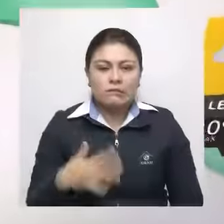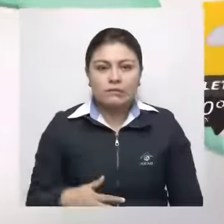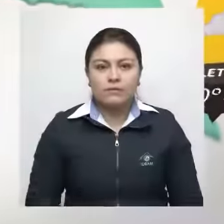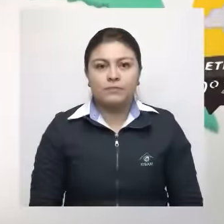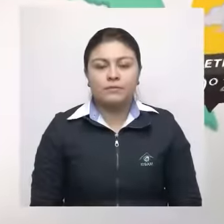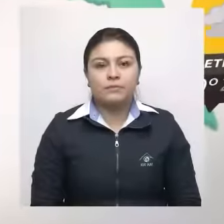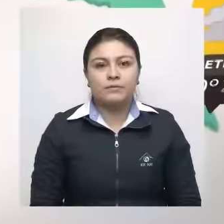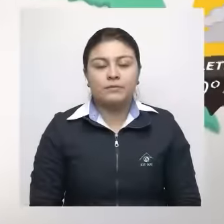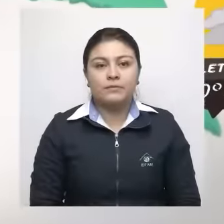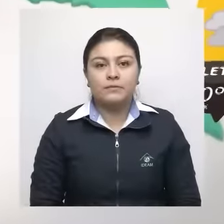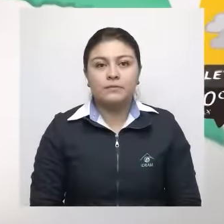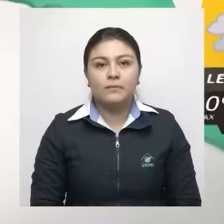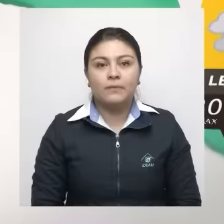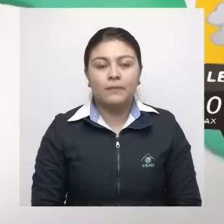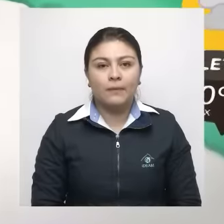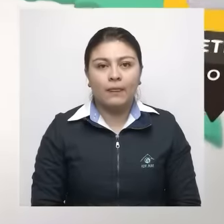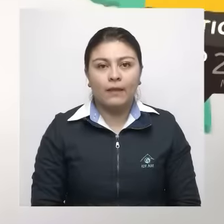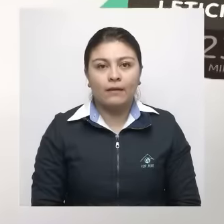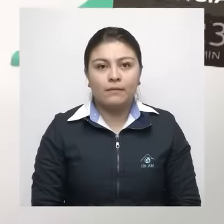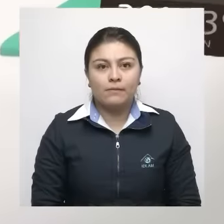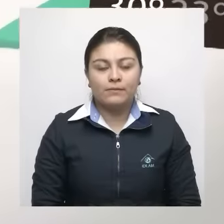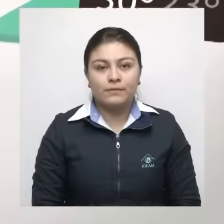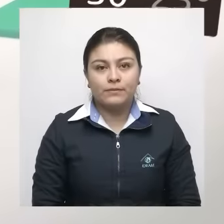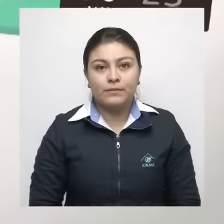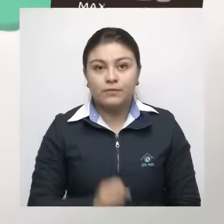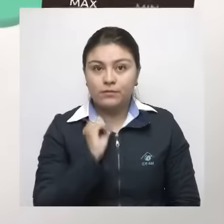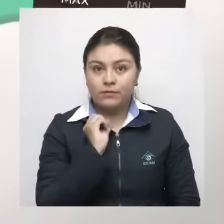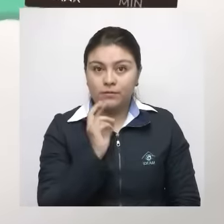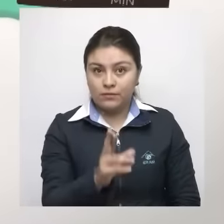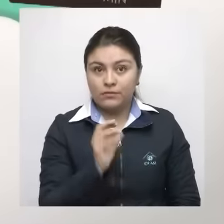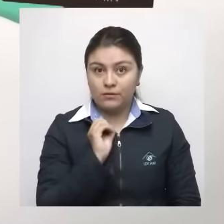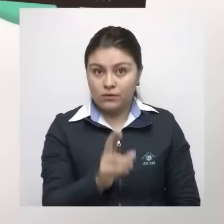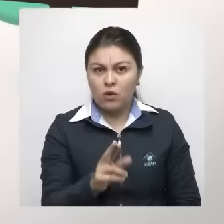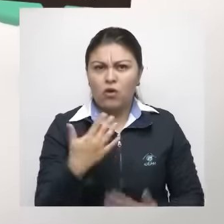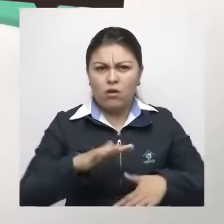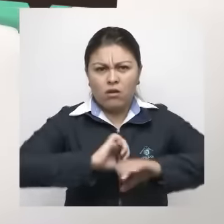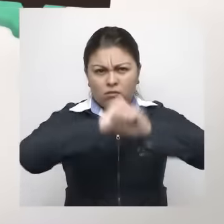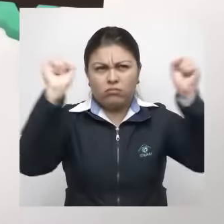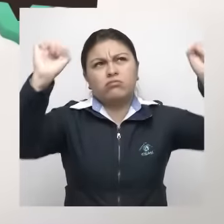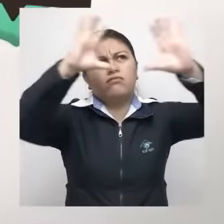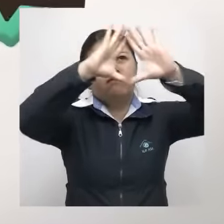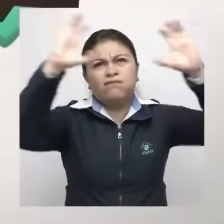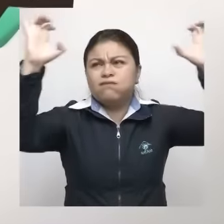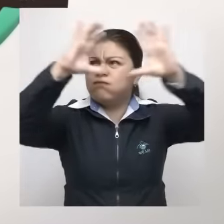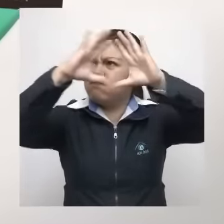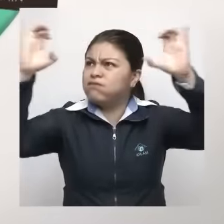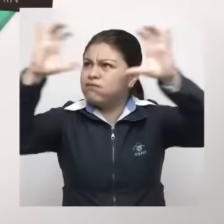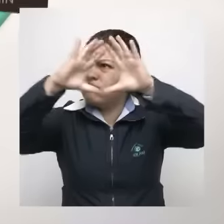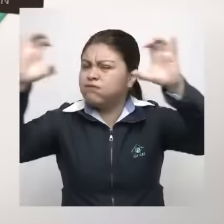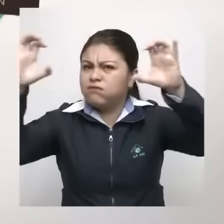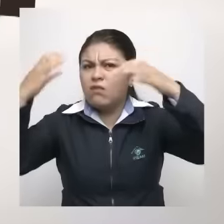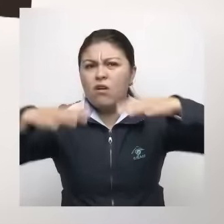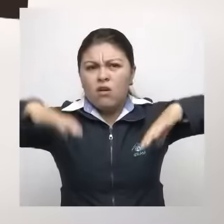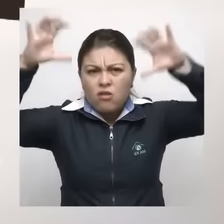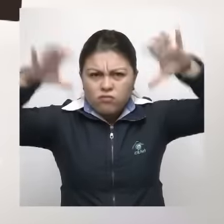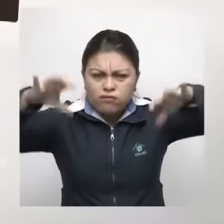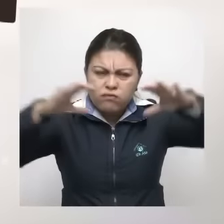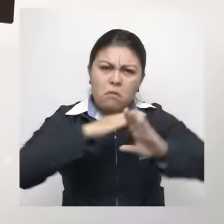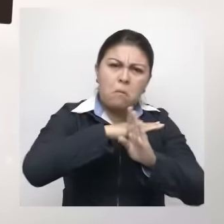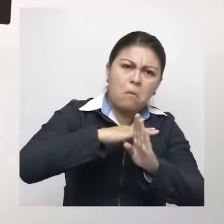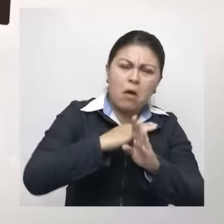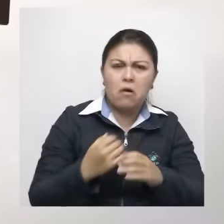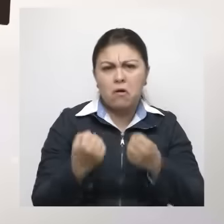Al sur de la nación se ve la mañana bien cubierta por nubes densas y aguaceros entreleves y fuertes en Guainía, Baupés y Oriente del